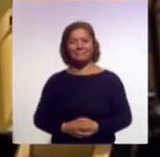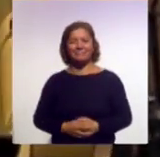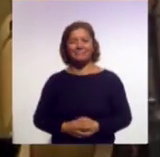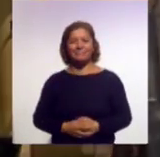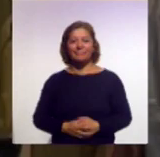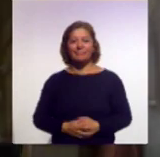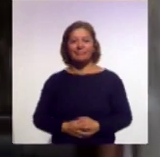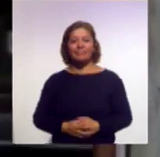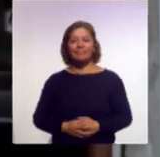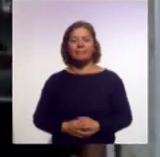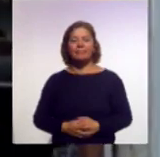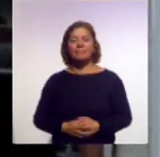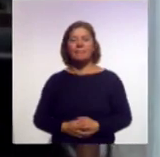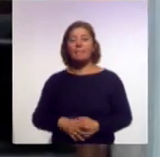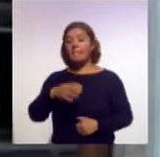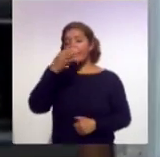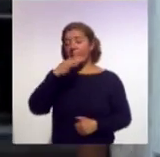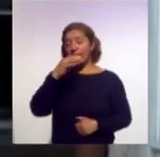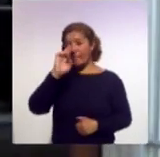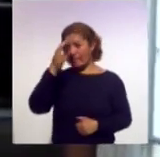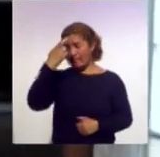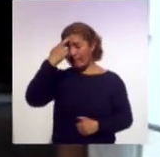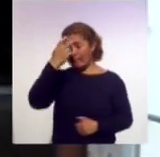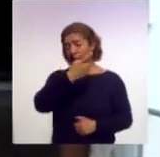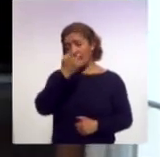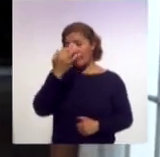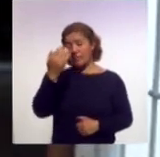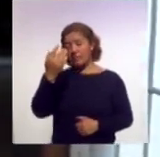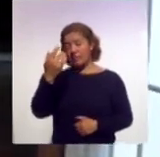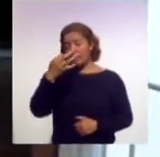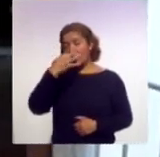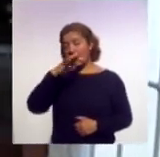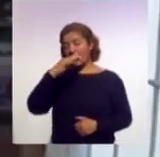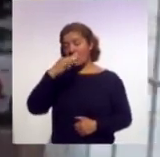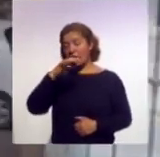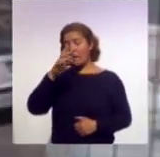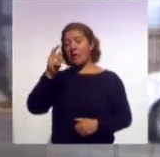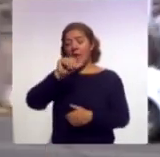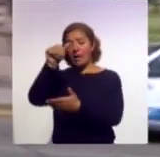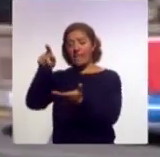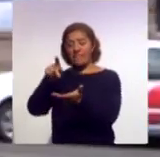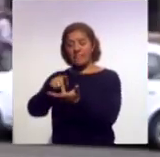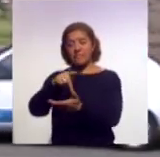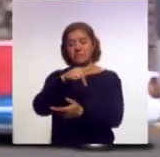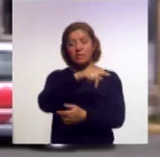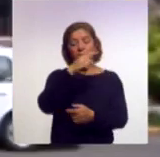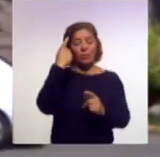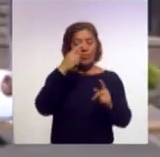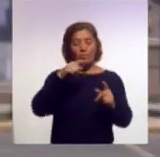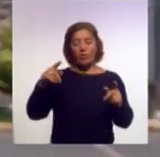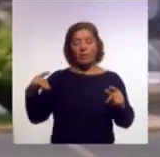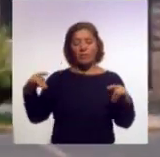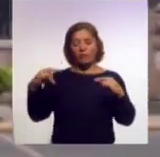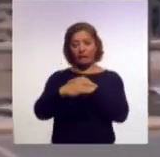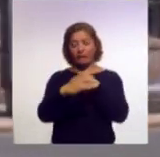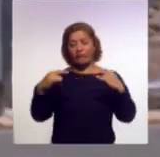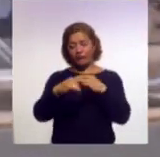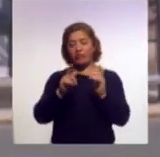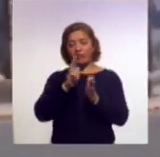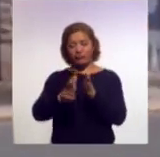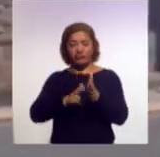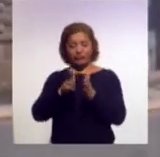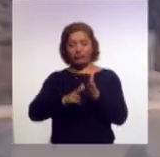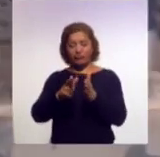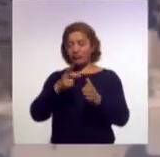En el marco del 150 aniversario de la inauguración del ferrocarril Lapisaco-Puebla se organizan una serie de actividades comentó Teresa